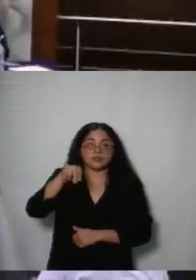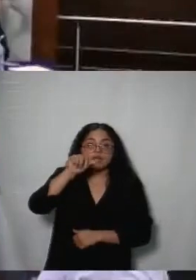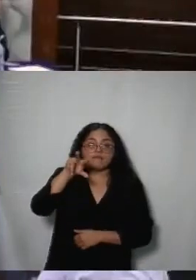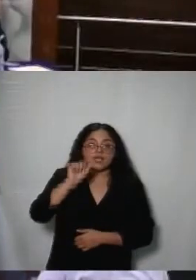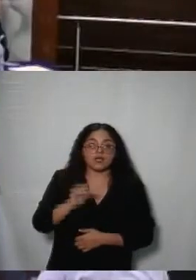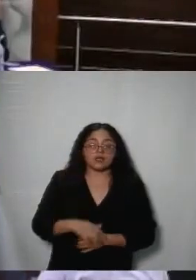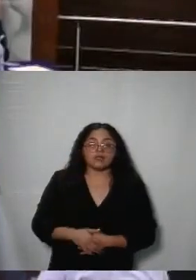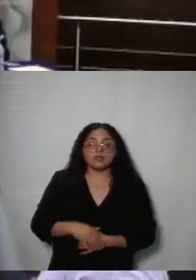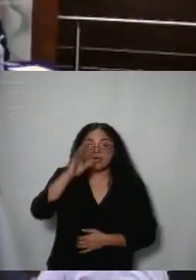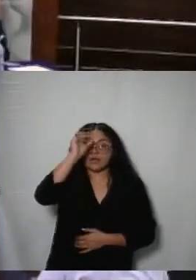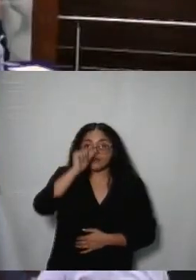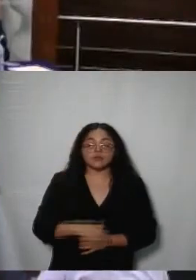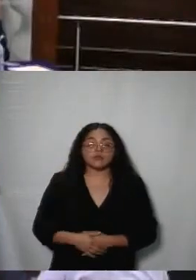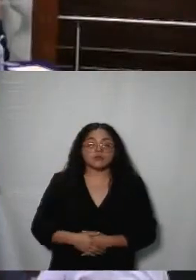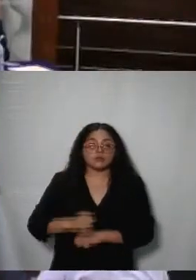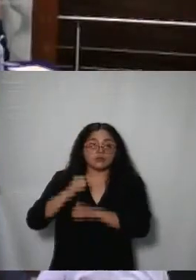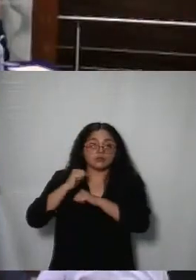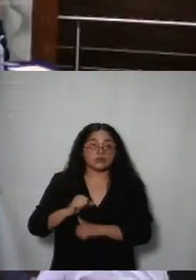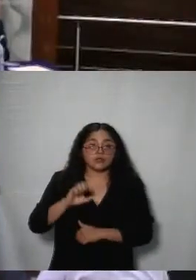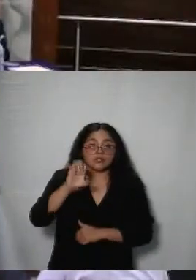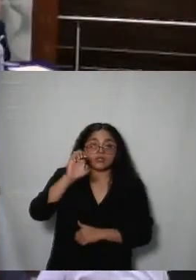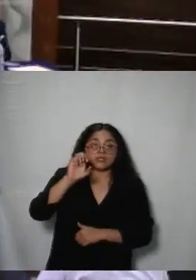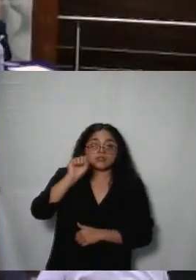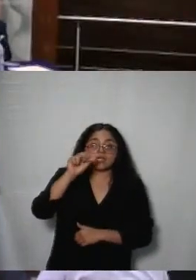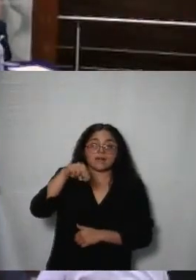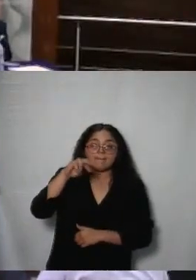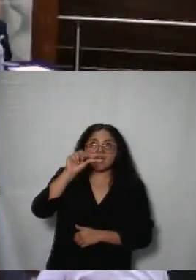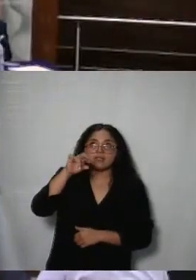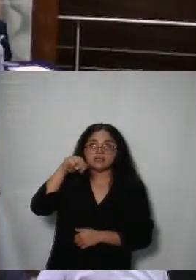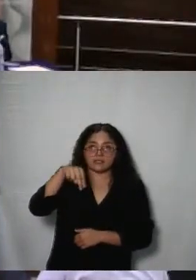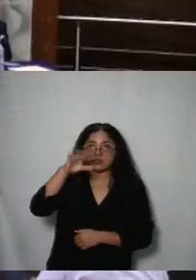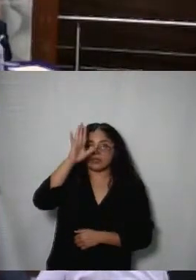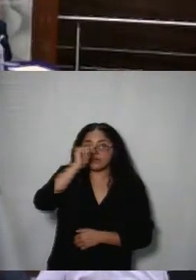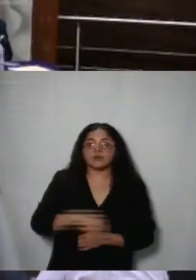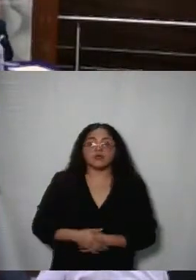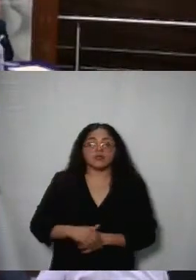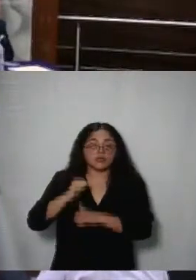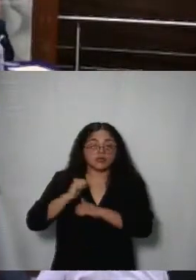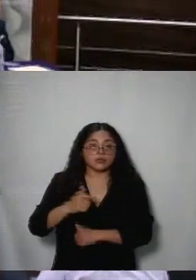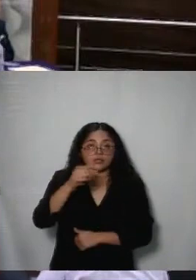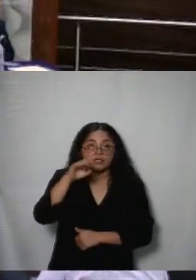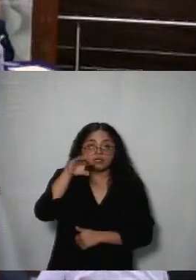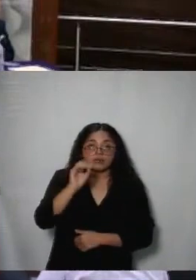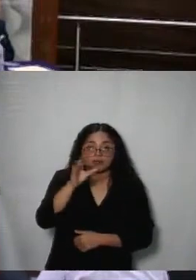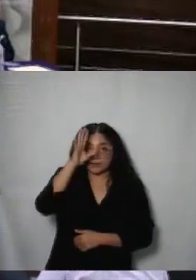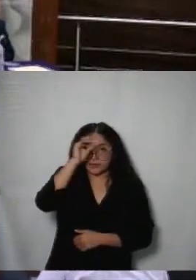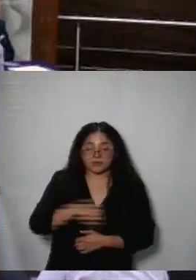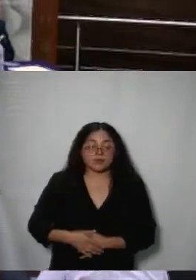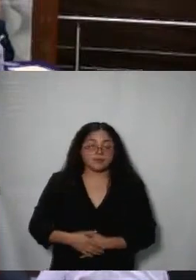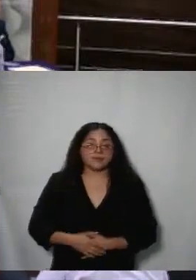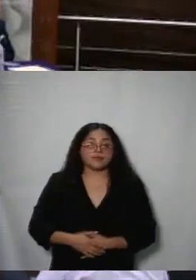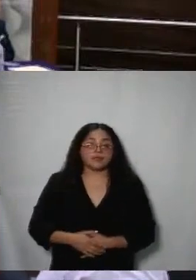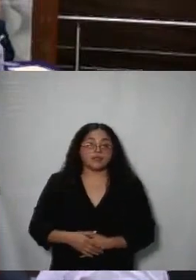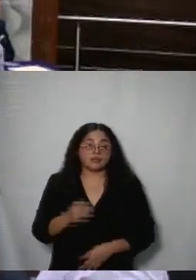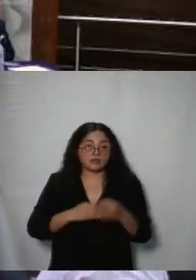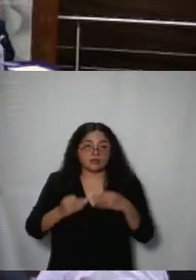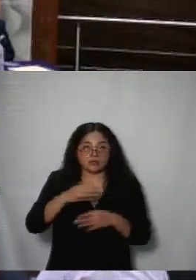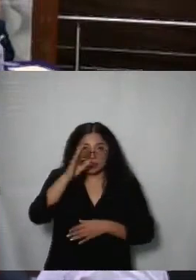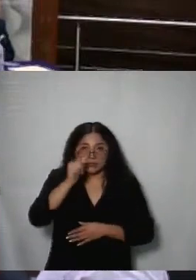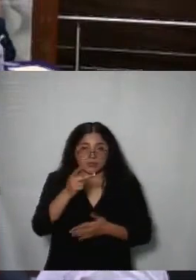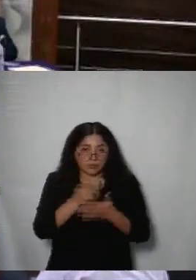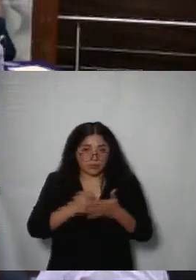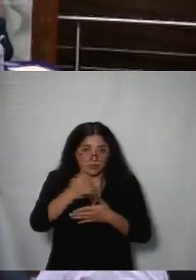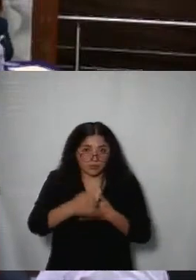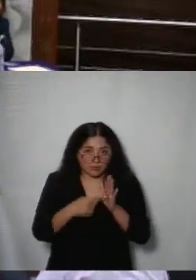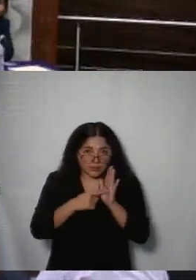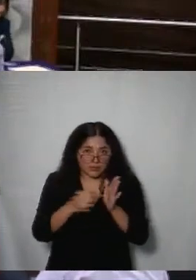comisionada nava a favor comisionada san martín a favor comisionado guerrero a favor se aprueba por unanimidad